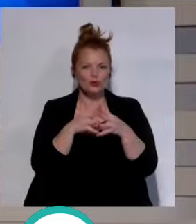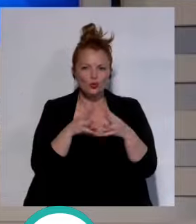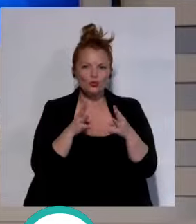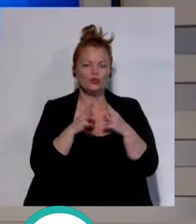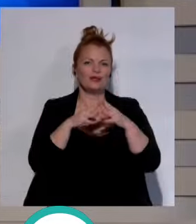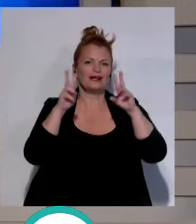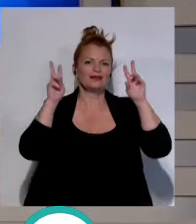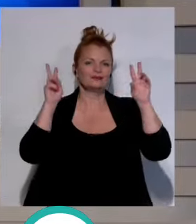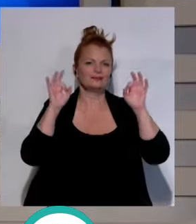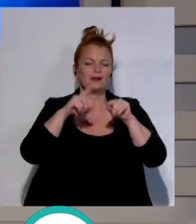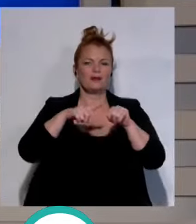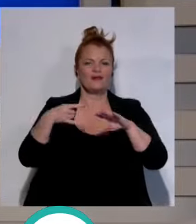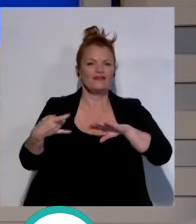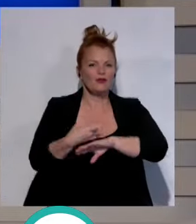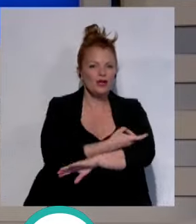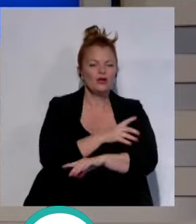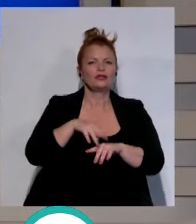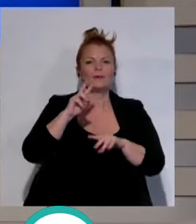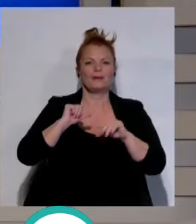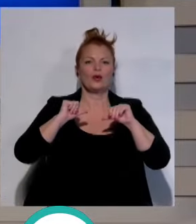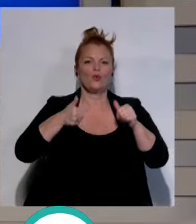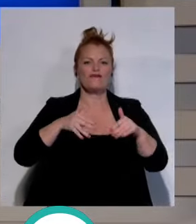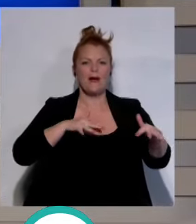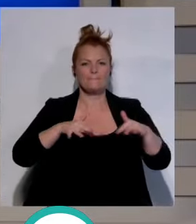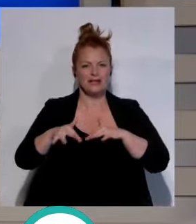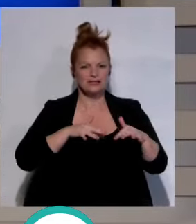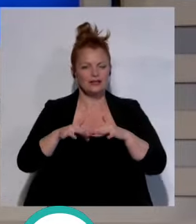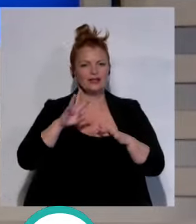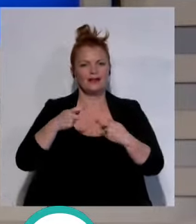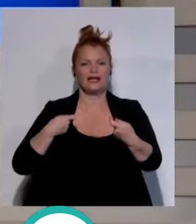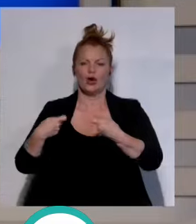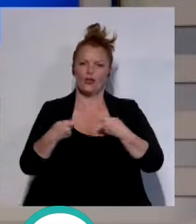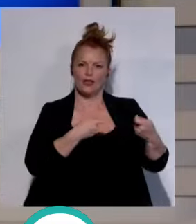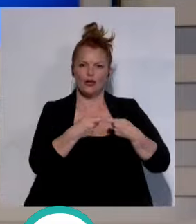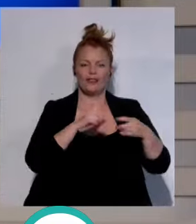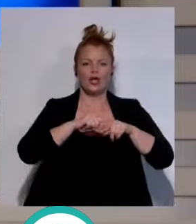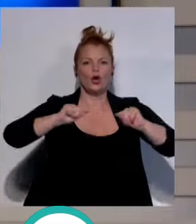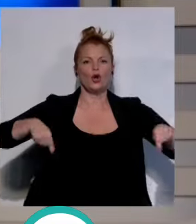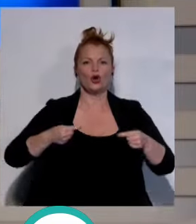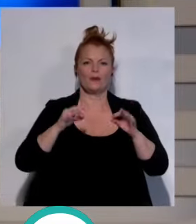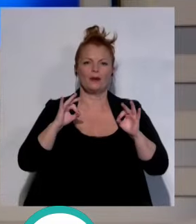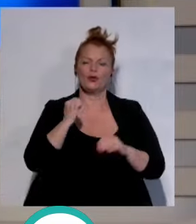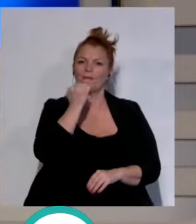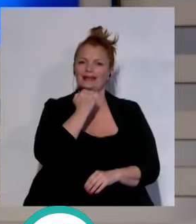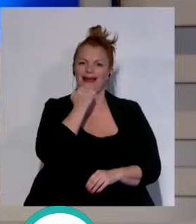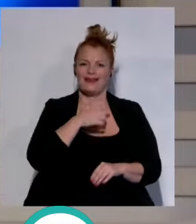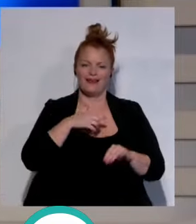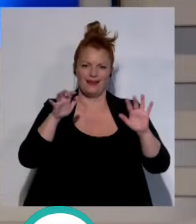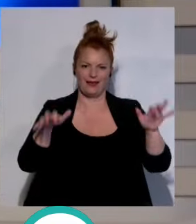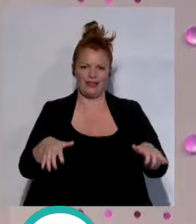todo en materia ferroviaria, o la buena marcha que valora de las negociaciones del Convenio del Metal en Cádiz.